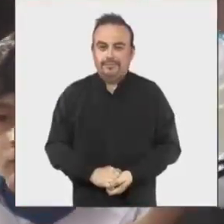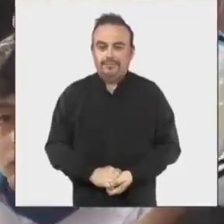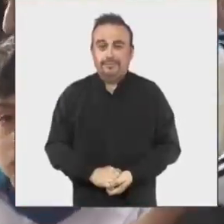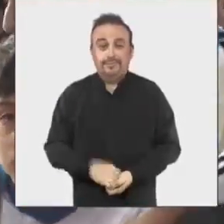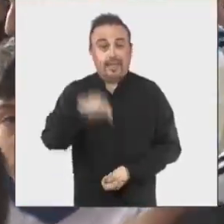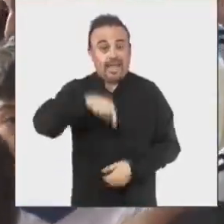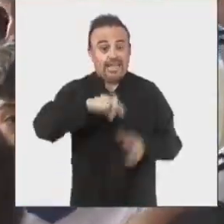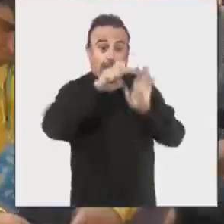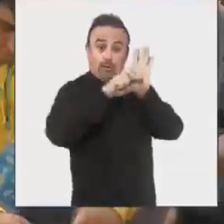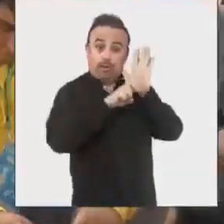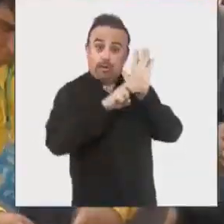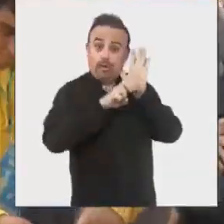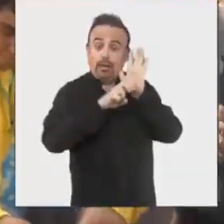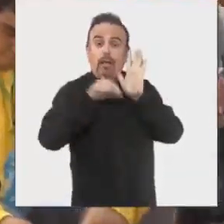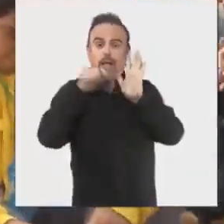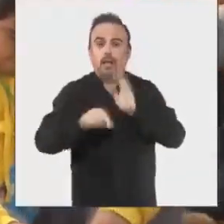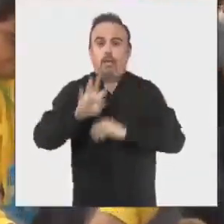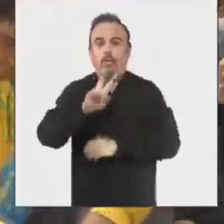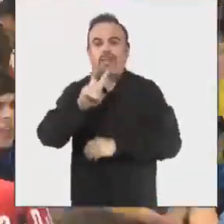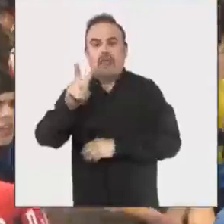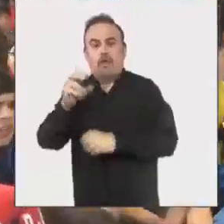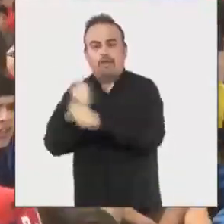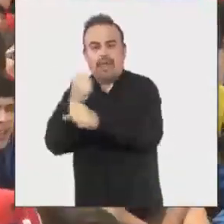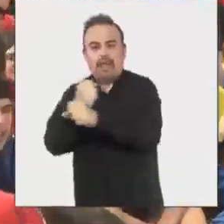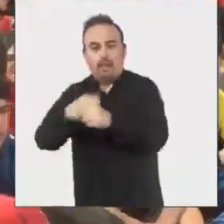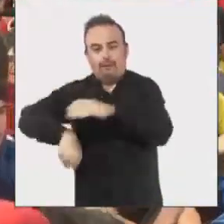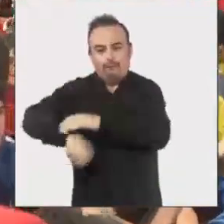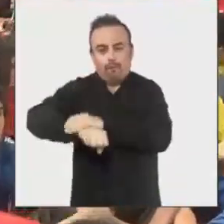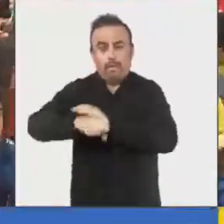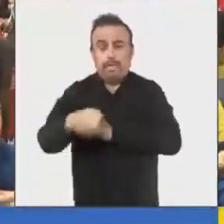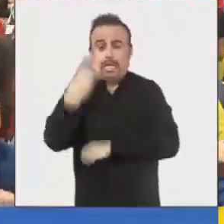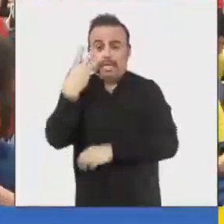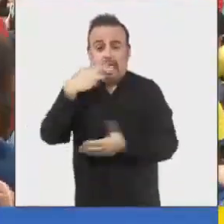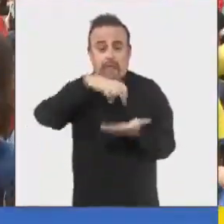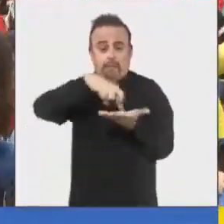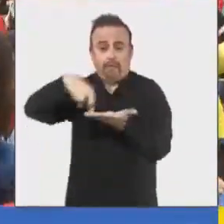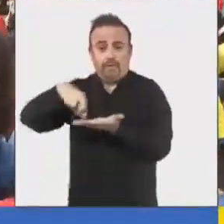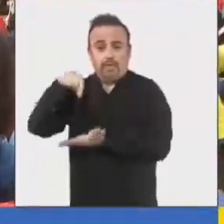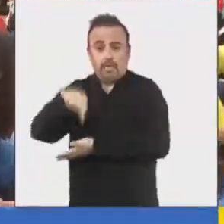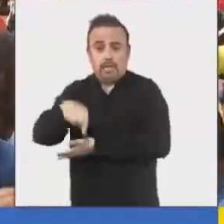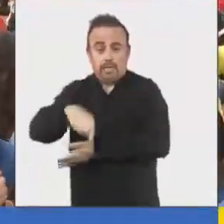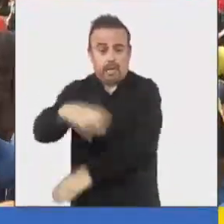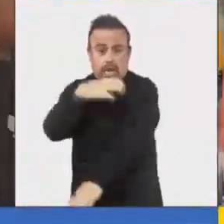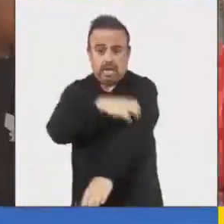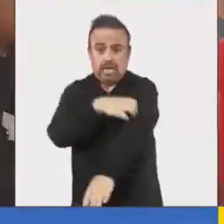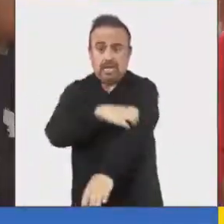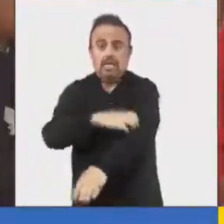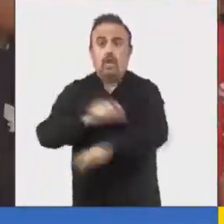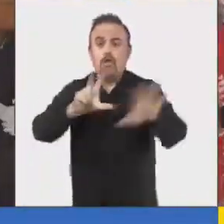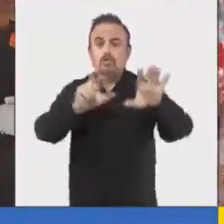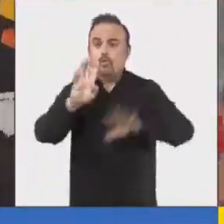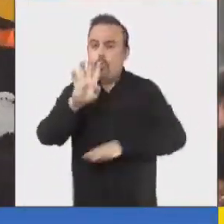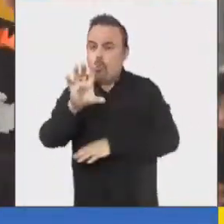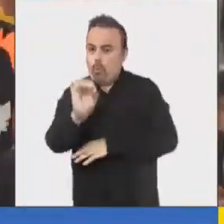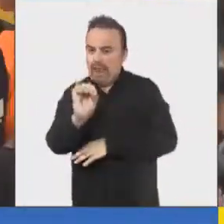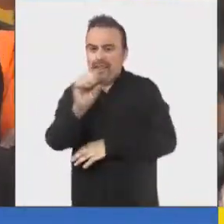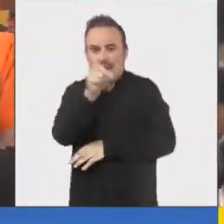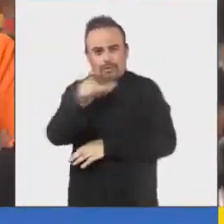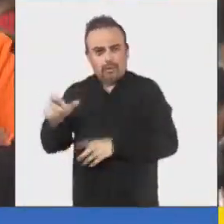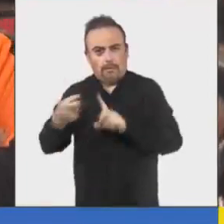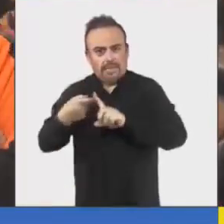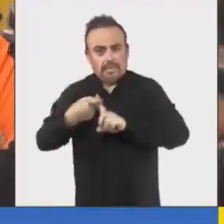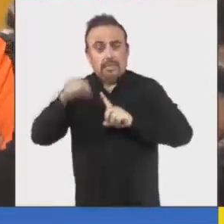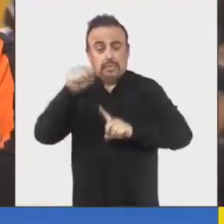Este proyecto desarrolló 42 talleres de fútbol en las tres provincias de la región. De los 840 participantes en este proceso